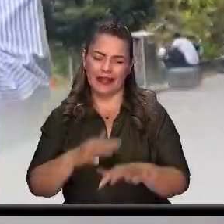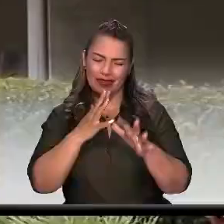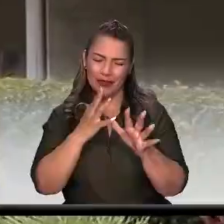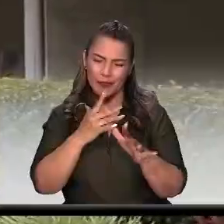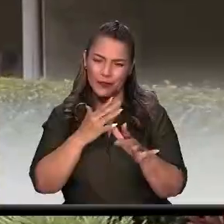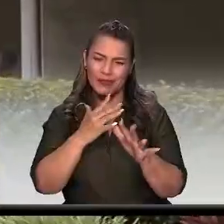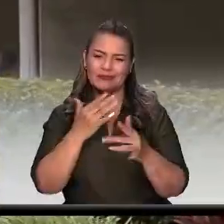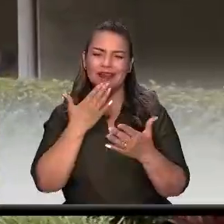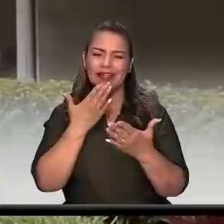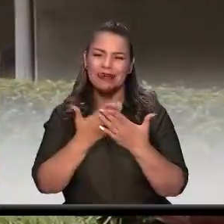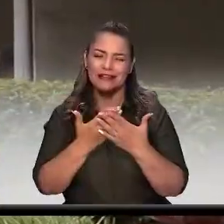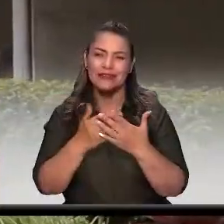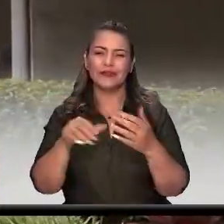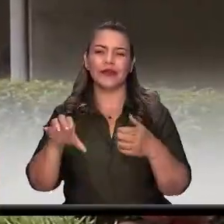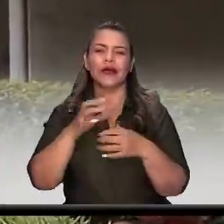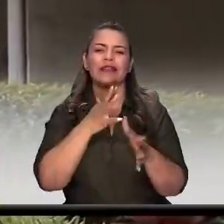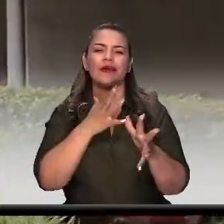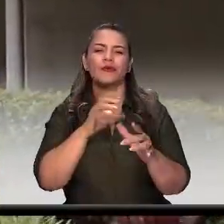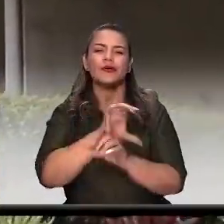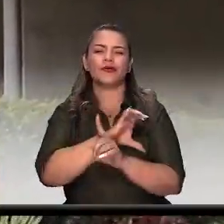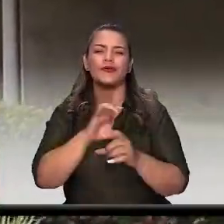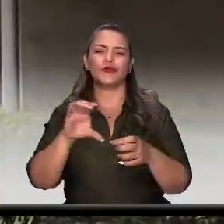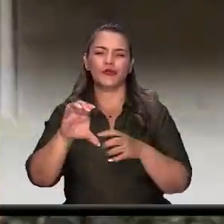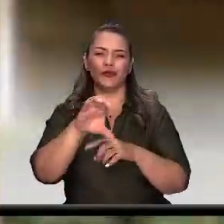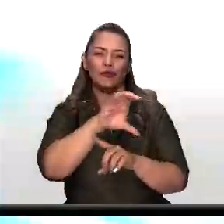una ciudad cultural. Así es, alcalde, veamos la nota.